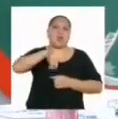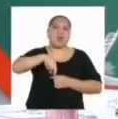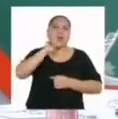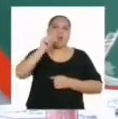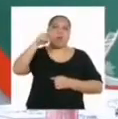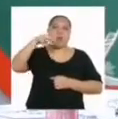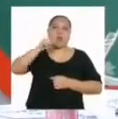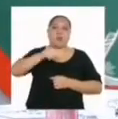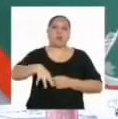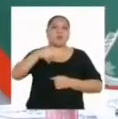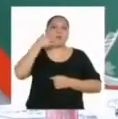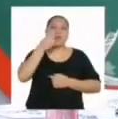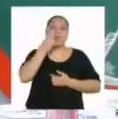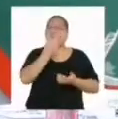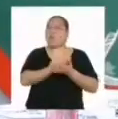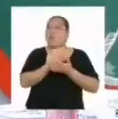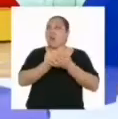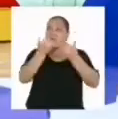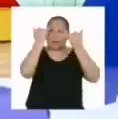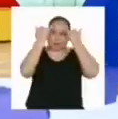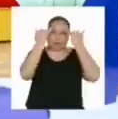trome. Siempre tiene buenas ideas.